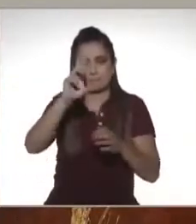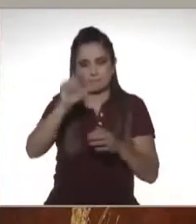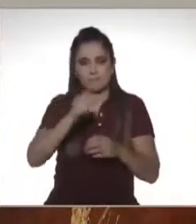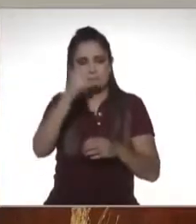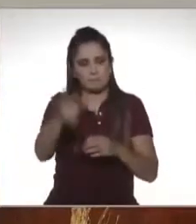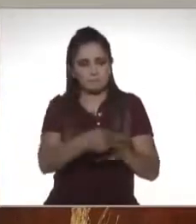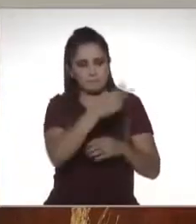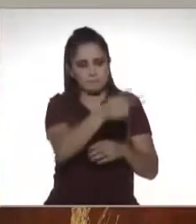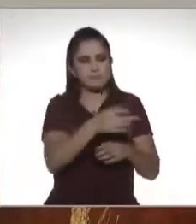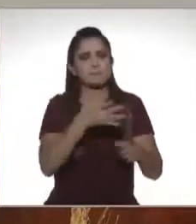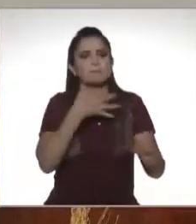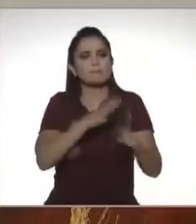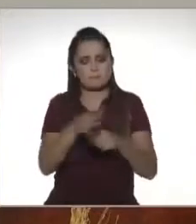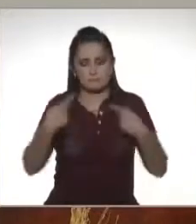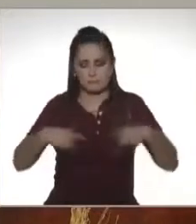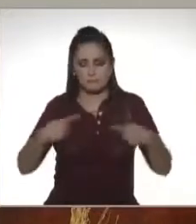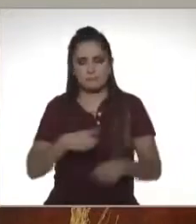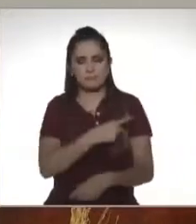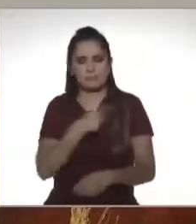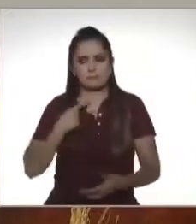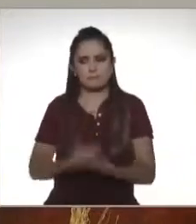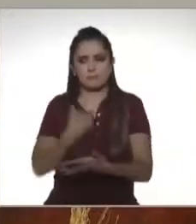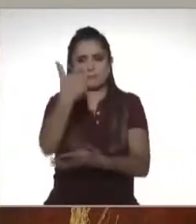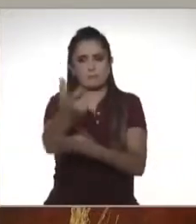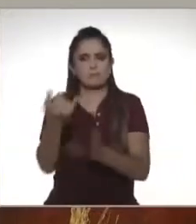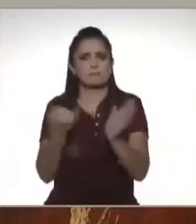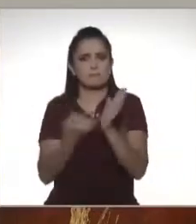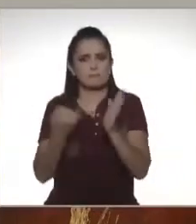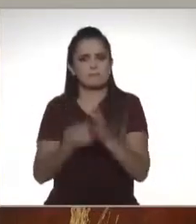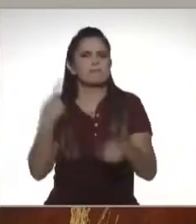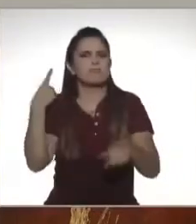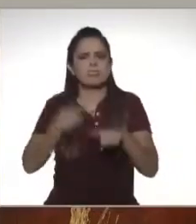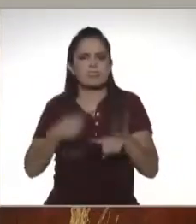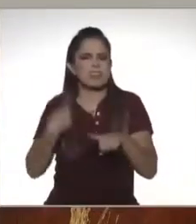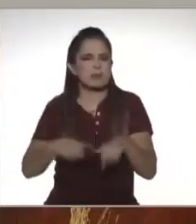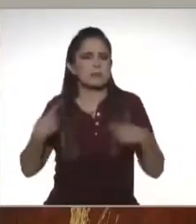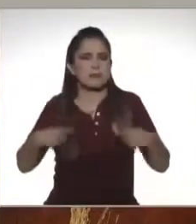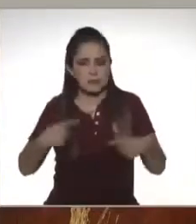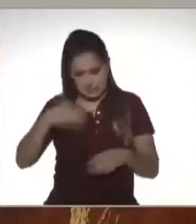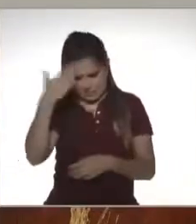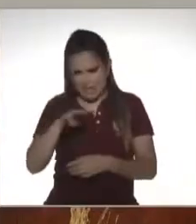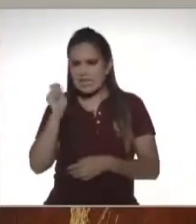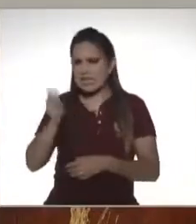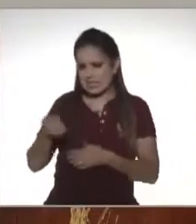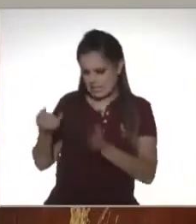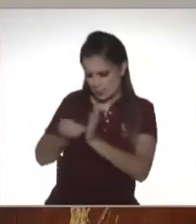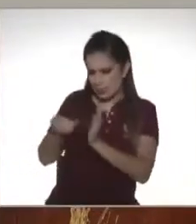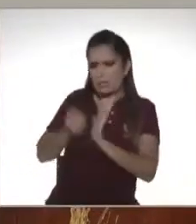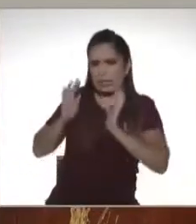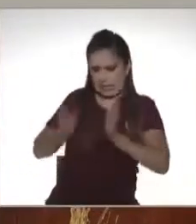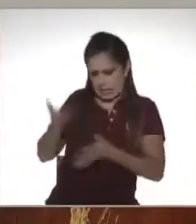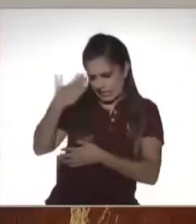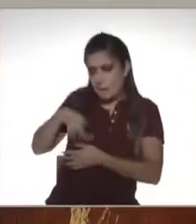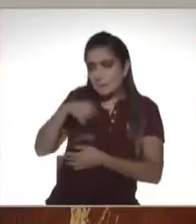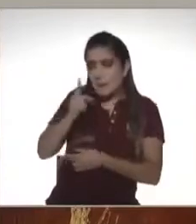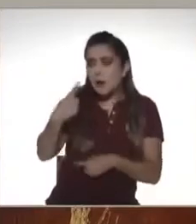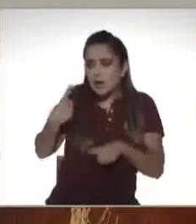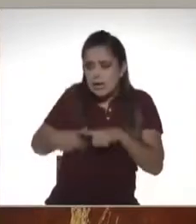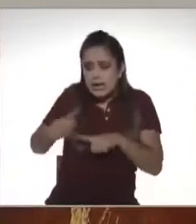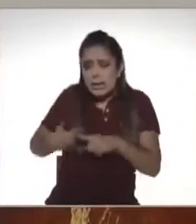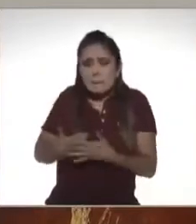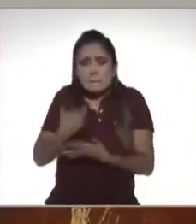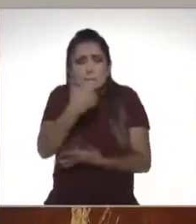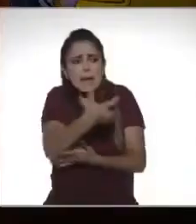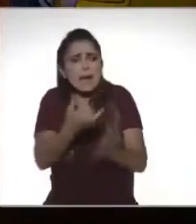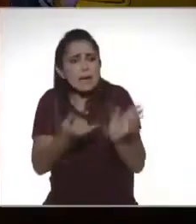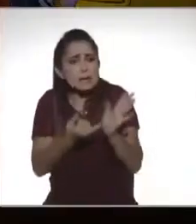¿qué personas deben pagar impuestos? En primer lugar, partamos por ella. Sabemos a qué nos referimos con ese término. Ahora, ¿quién tiene que pagar impuestos?